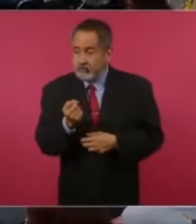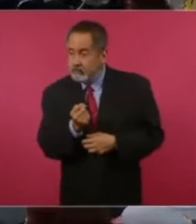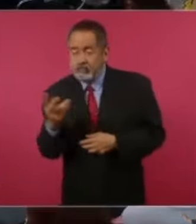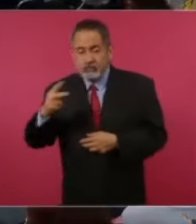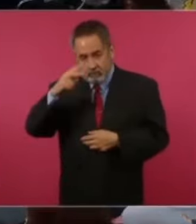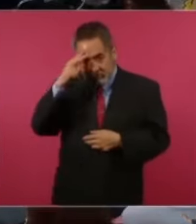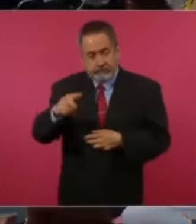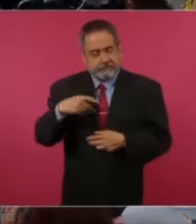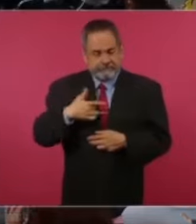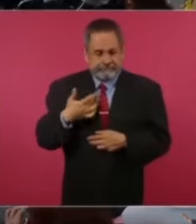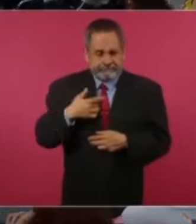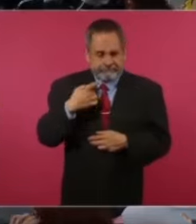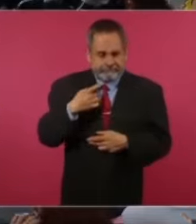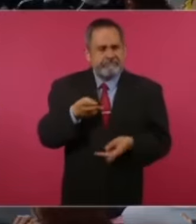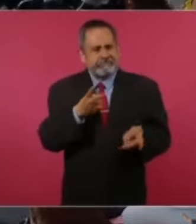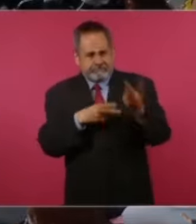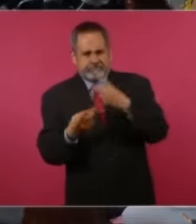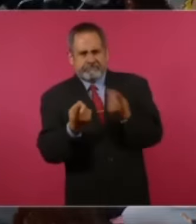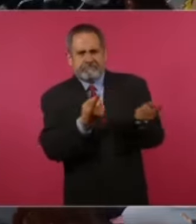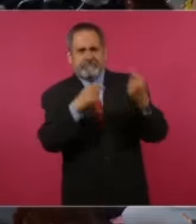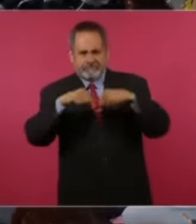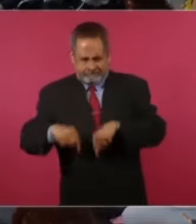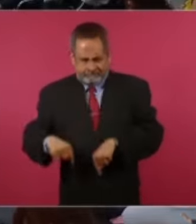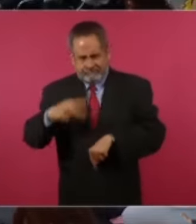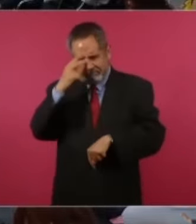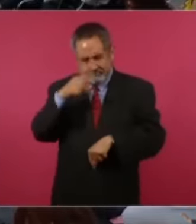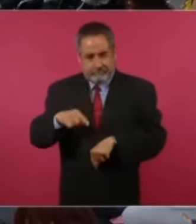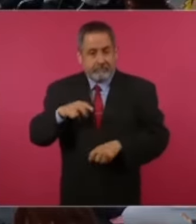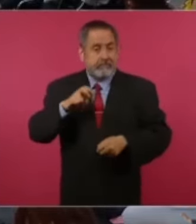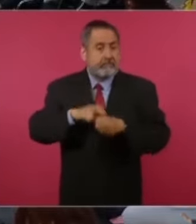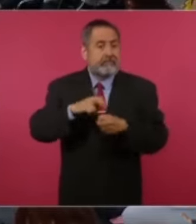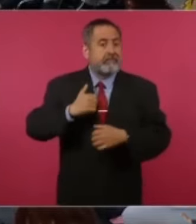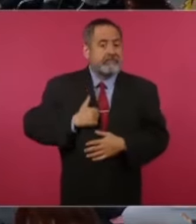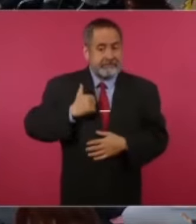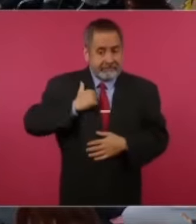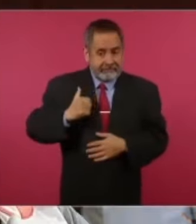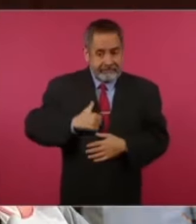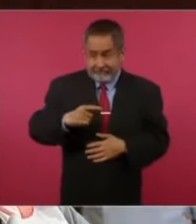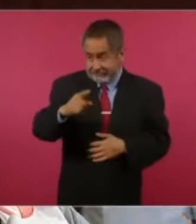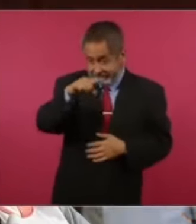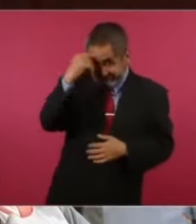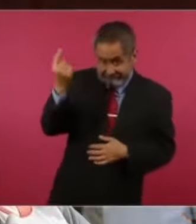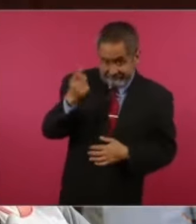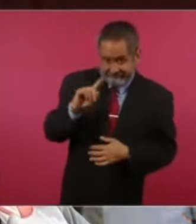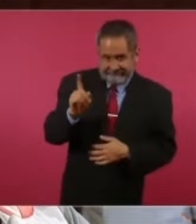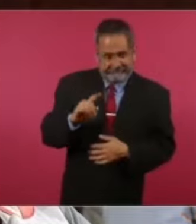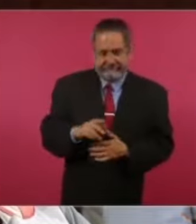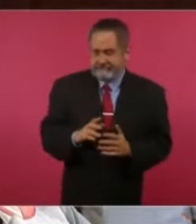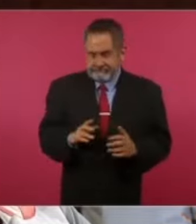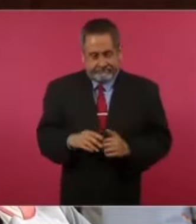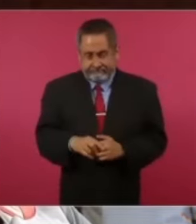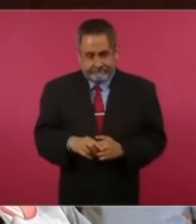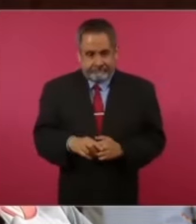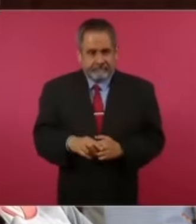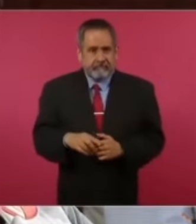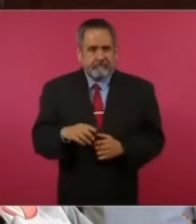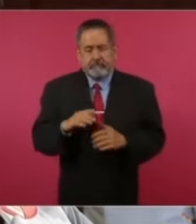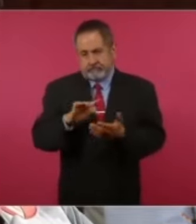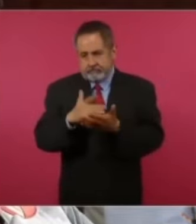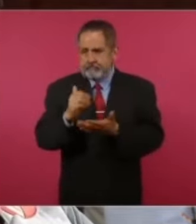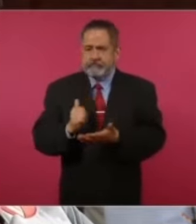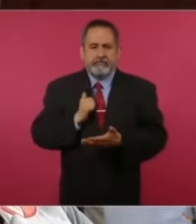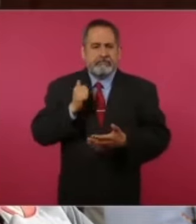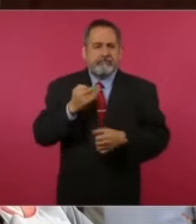regresar porque la situación en Canadá no es fácil. Y de hecho quiero aprovechar esta plataforma